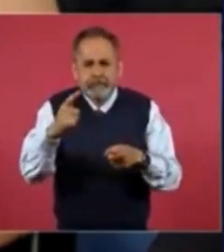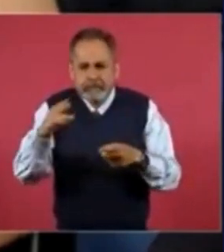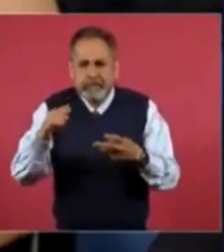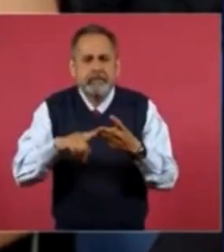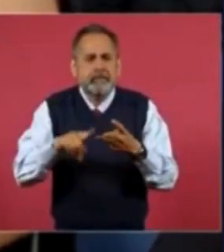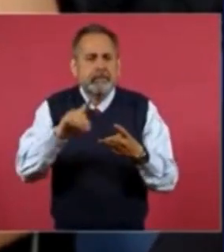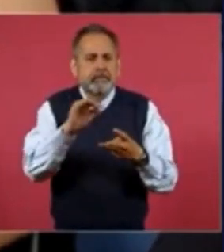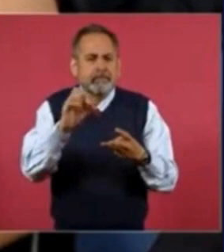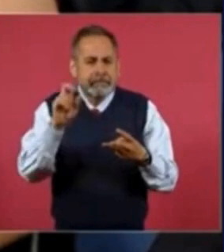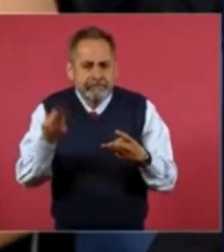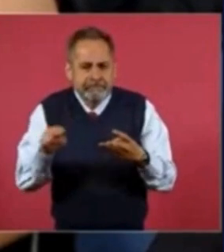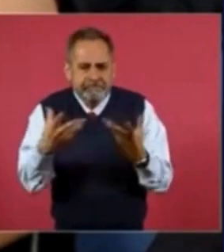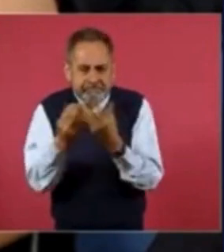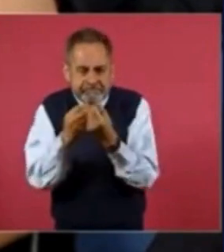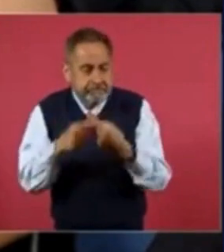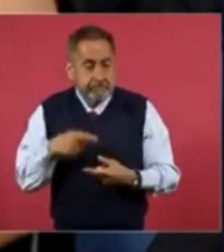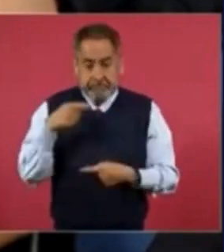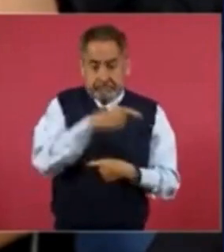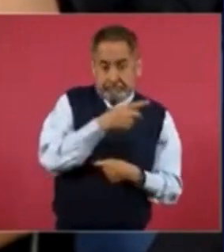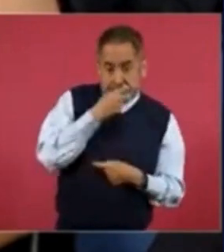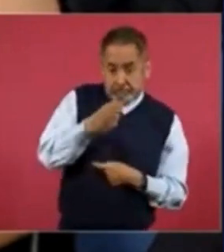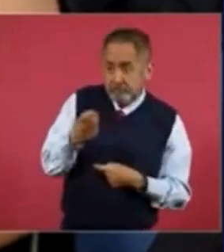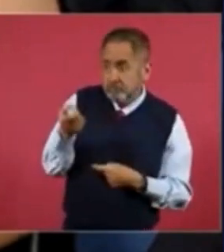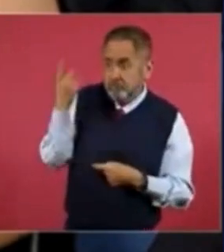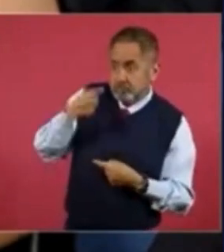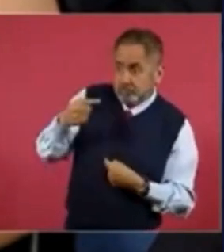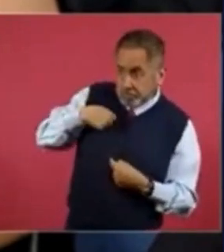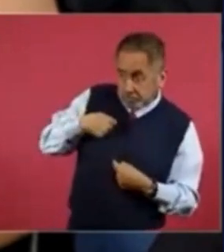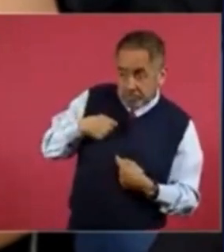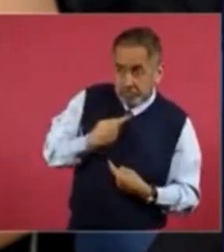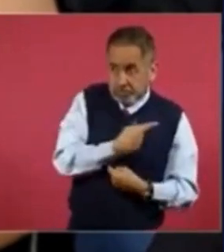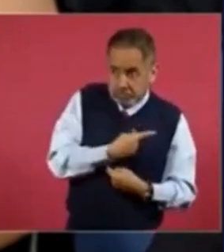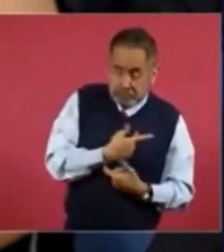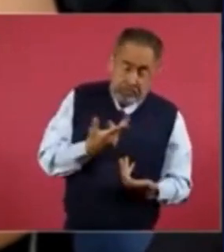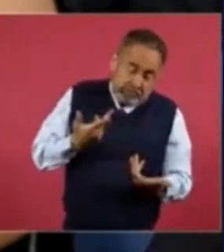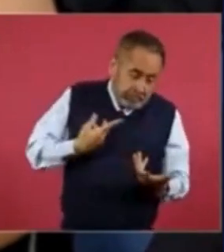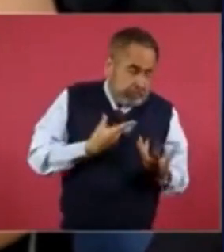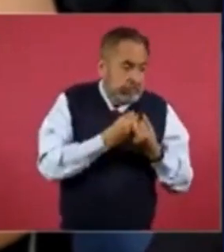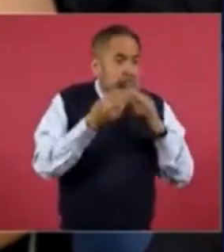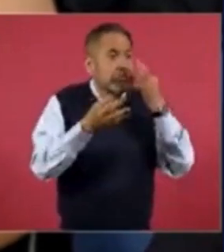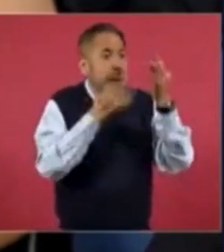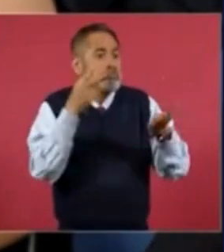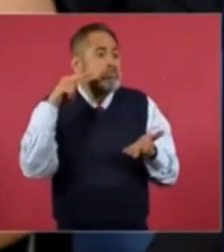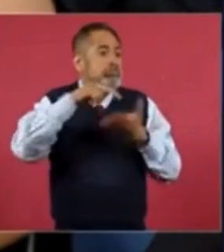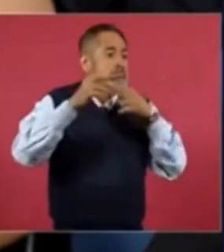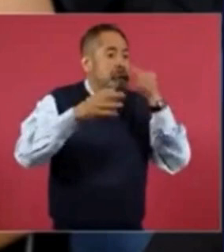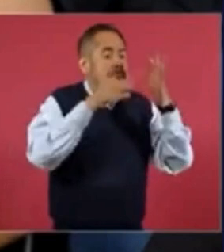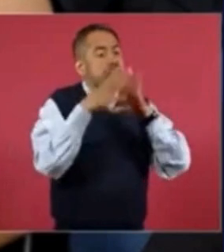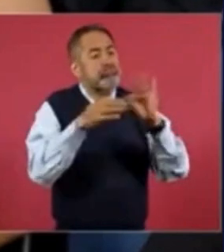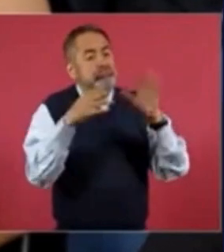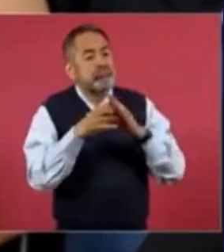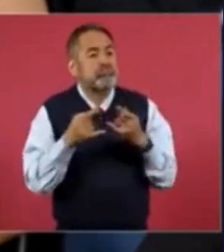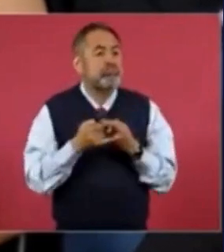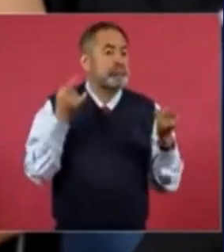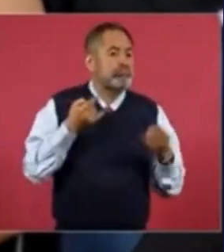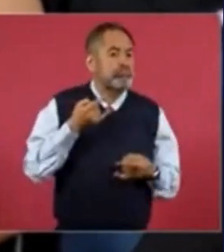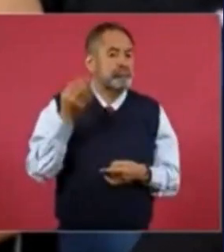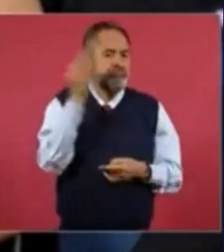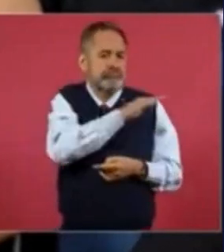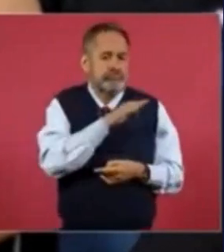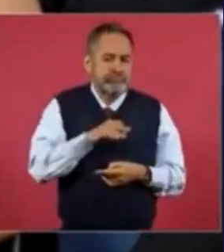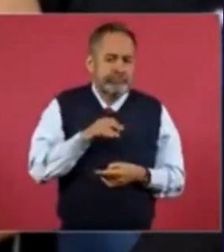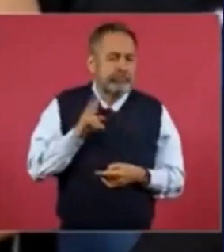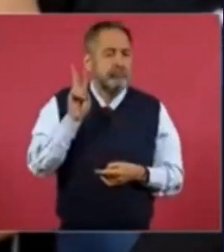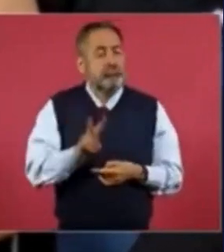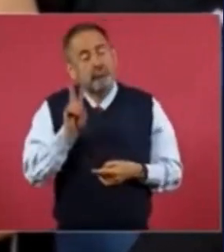giran en torno a la soberanía de México y su derecho a decidir sobre sus propios asuntos internos, específicamente en lo que